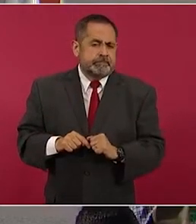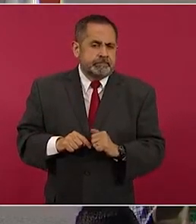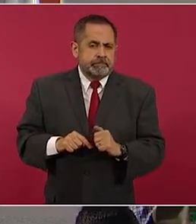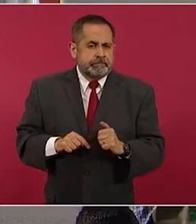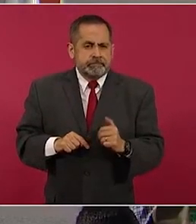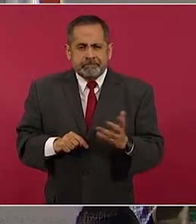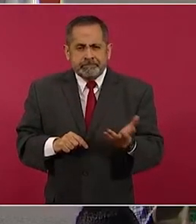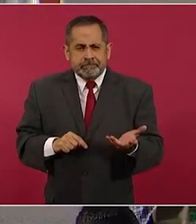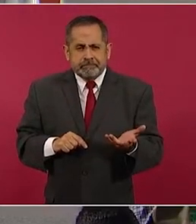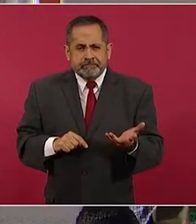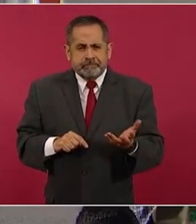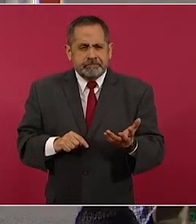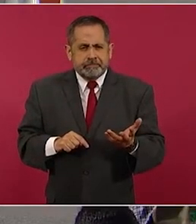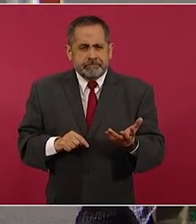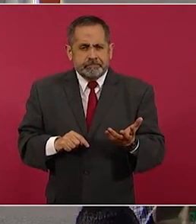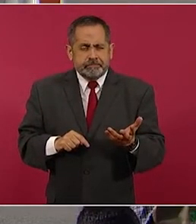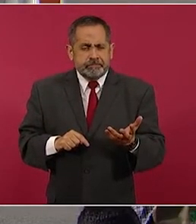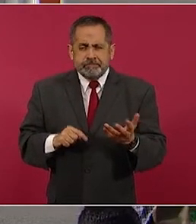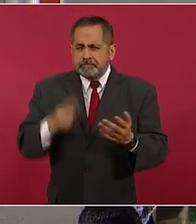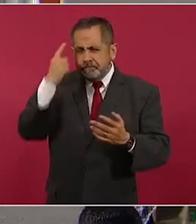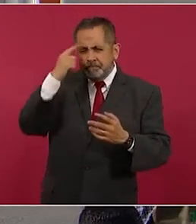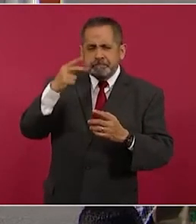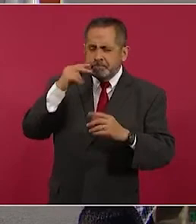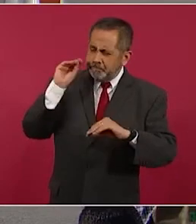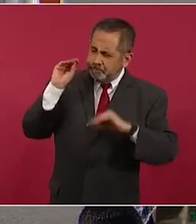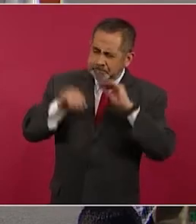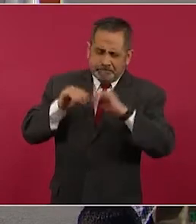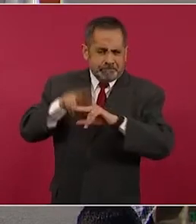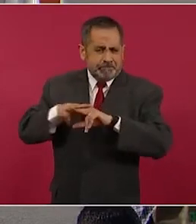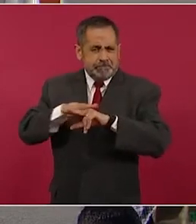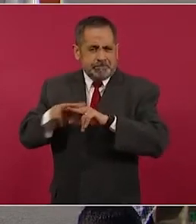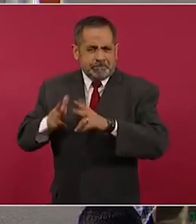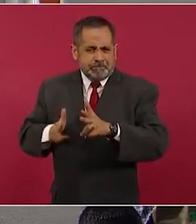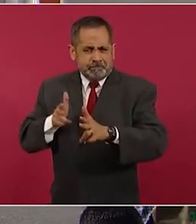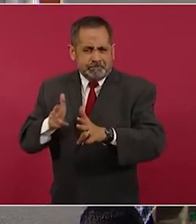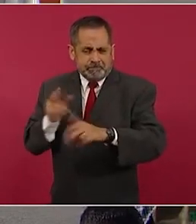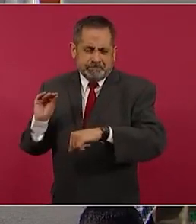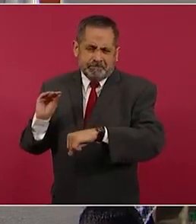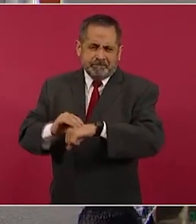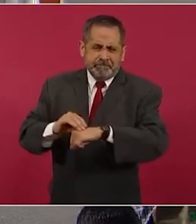¿por qué es esta obra? Bueno,